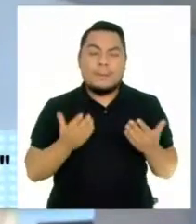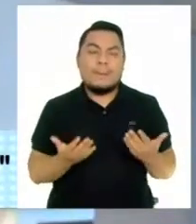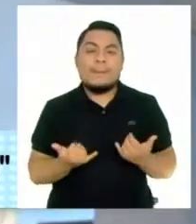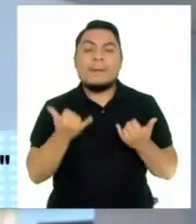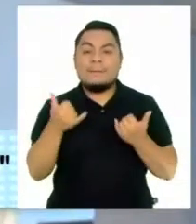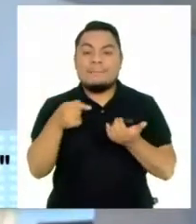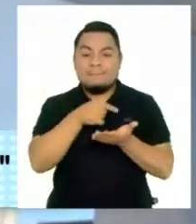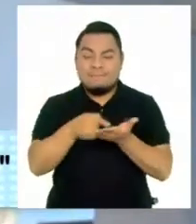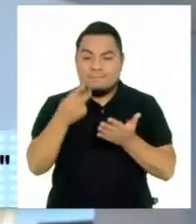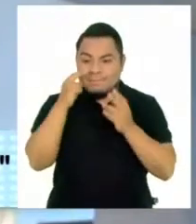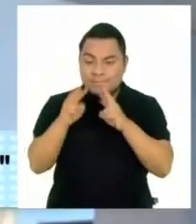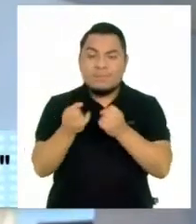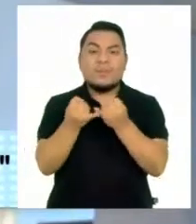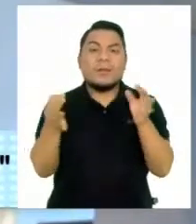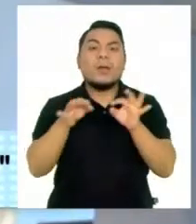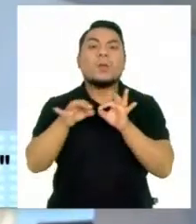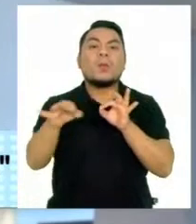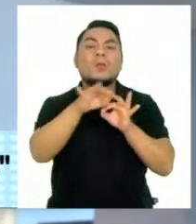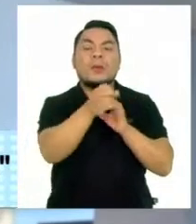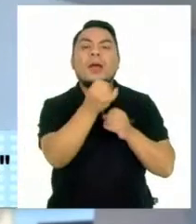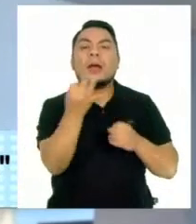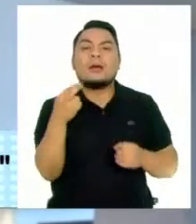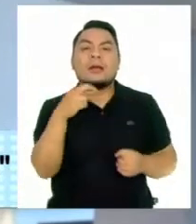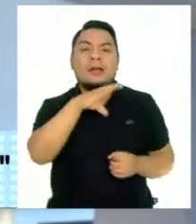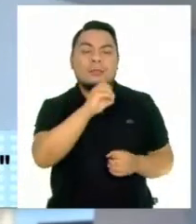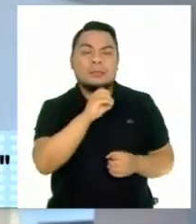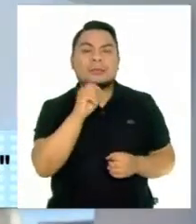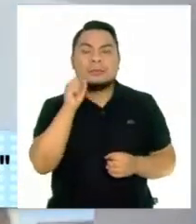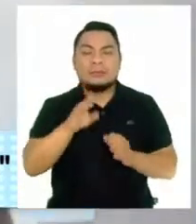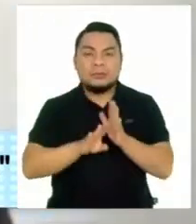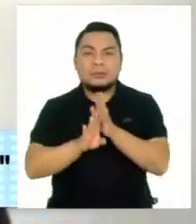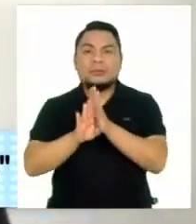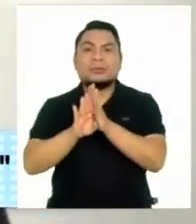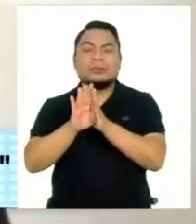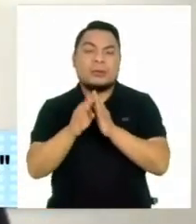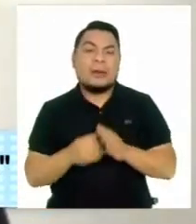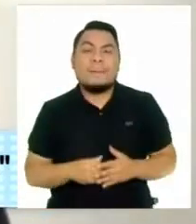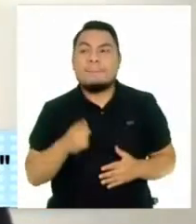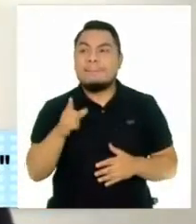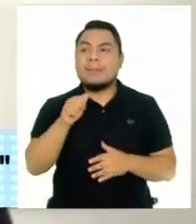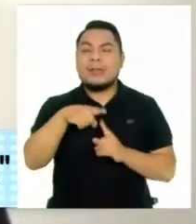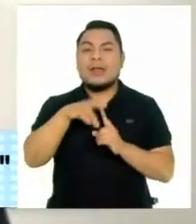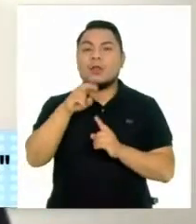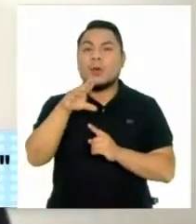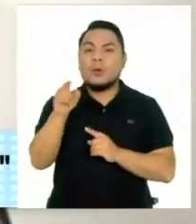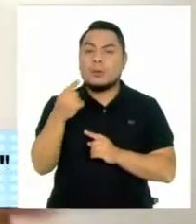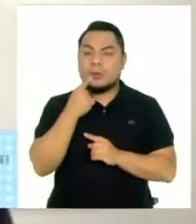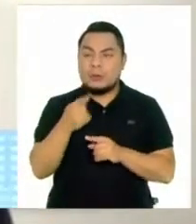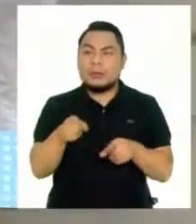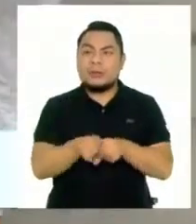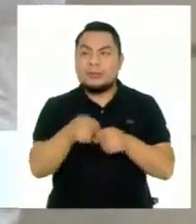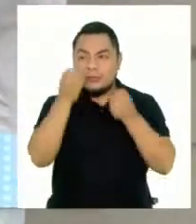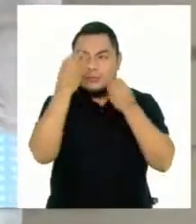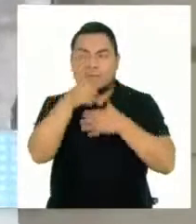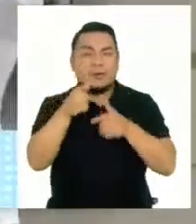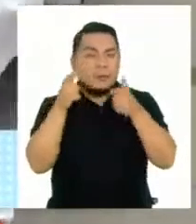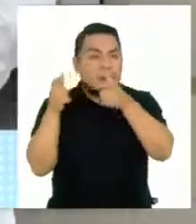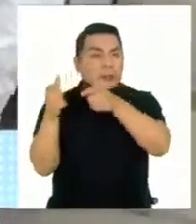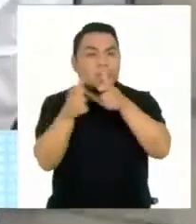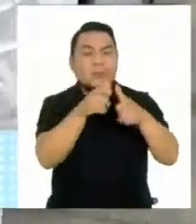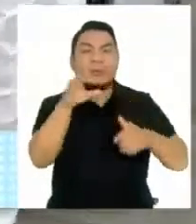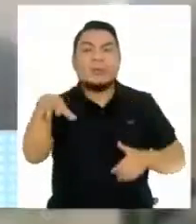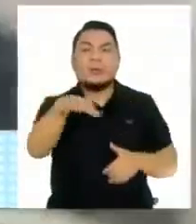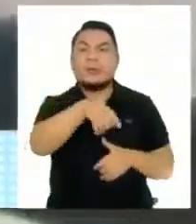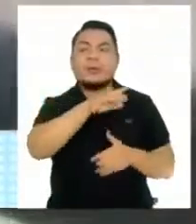Puntualmente esta semana se está viendo en algunas regiones como Pazco un incremento de positividad. Antonio Quispe, asesor del MinSA, informó que monitorean los